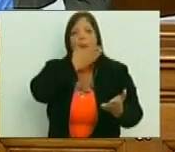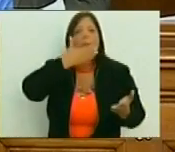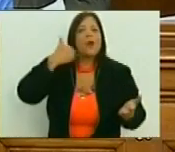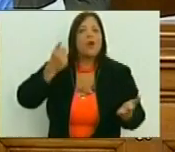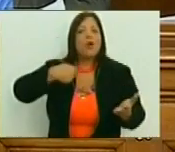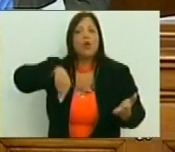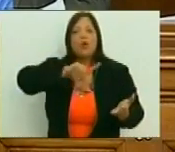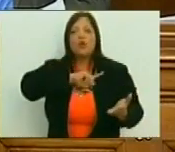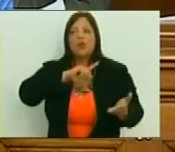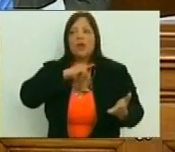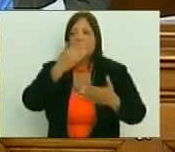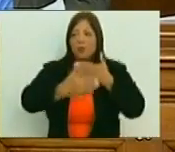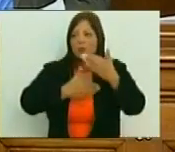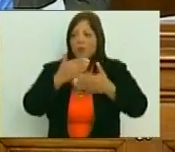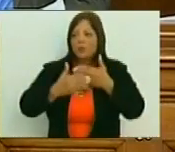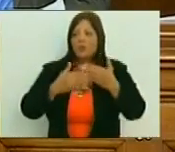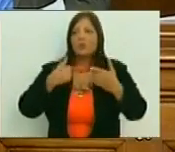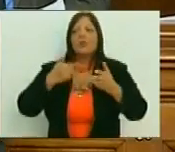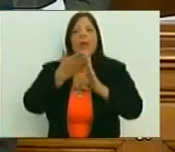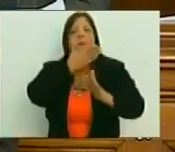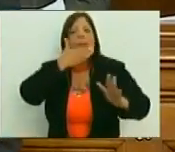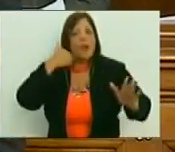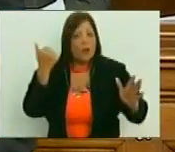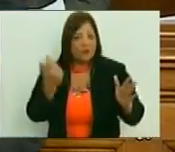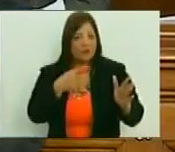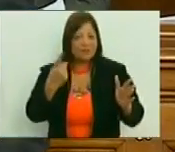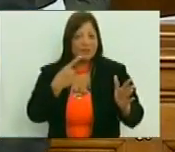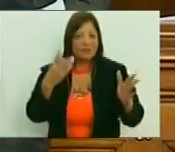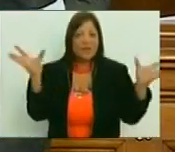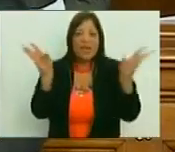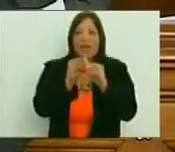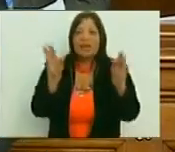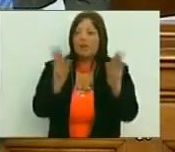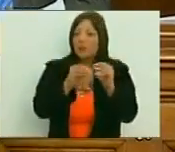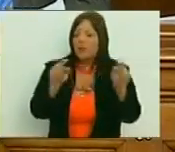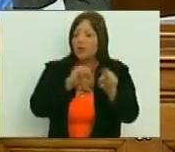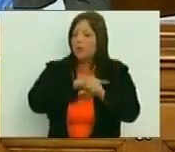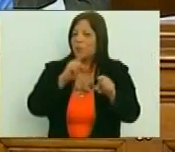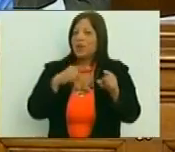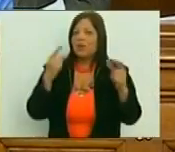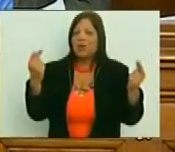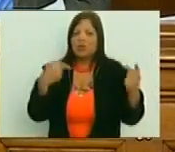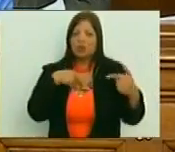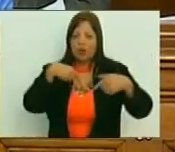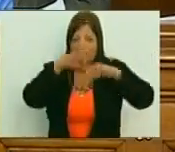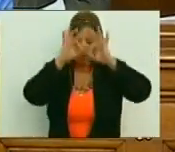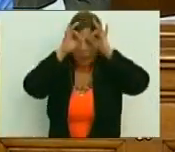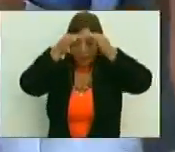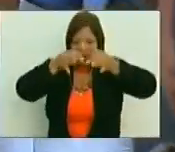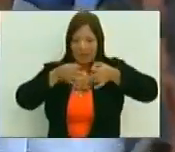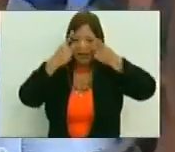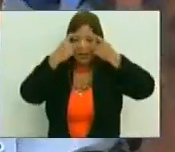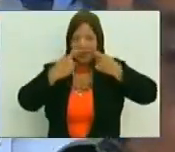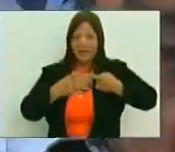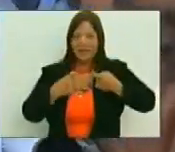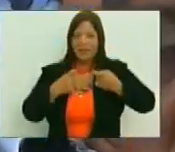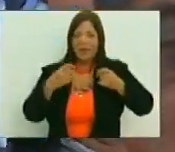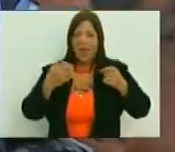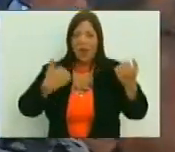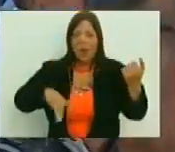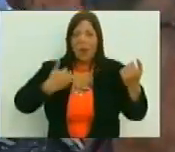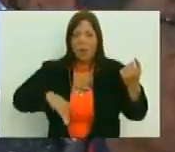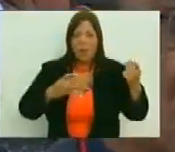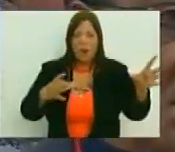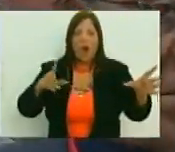que lo nuestro es mejor y debe ser lo mejor. Respondiendo de alguna manera a la inquietud de la autocrítica de nuestro camarada y amigo, Paul